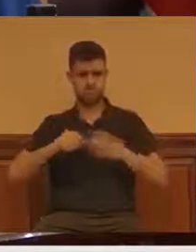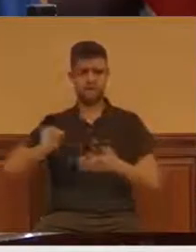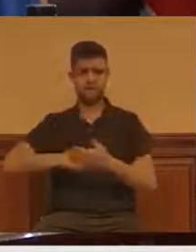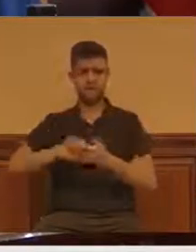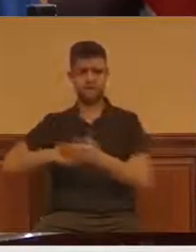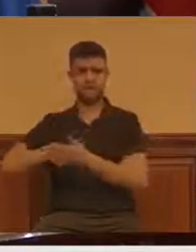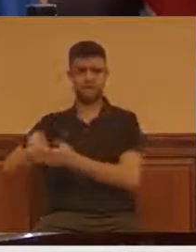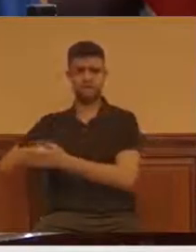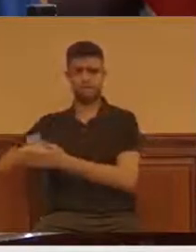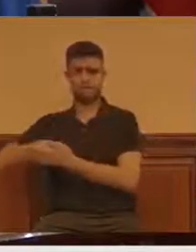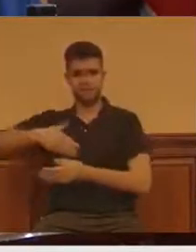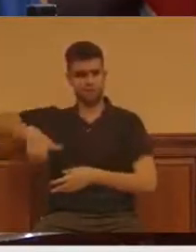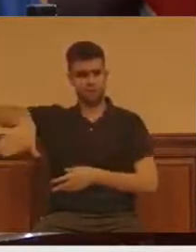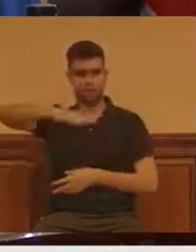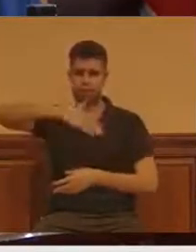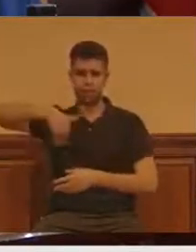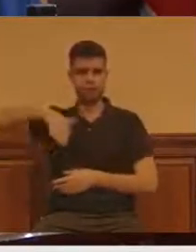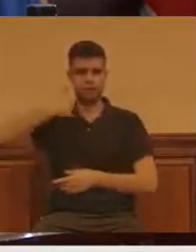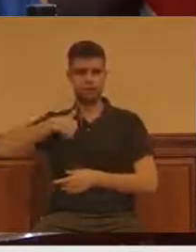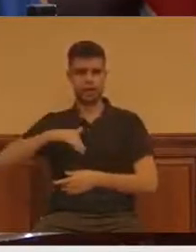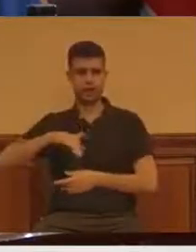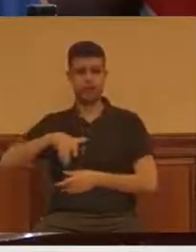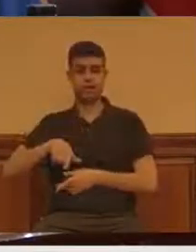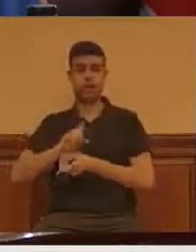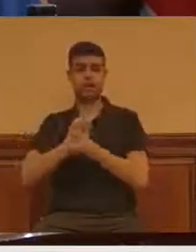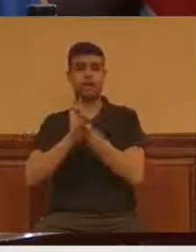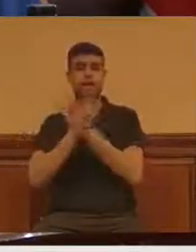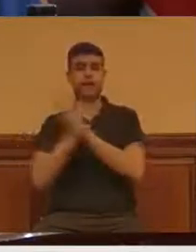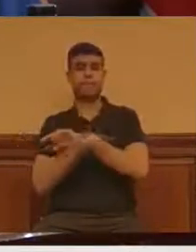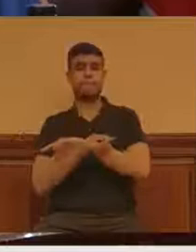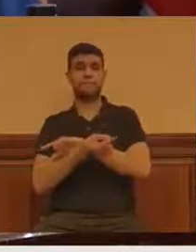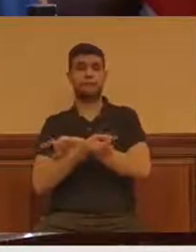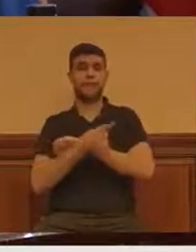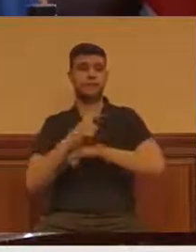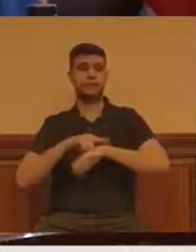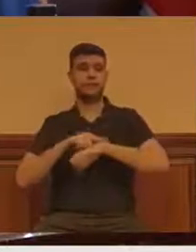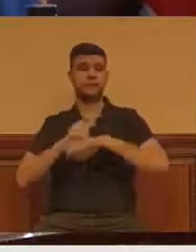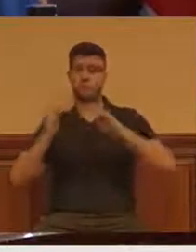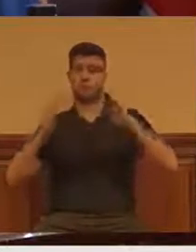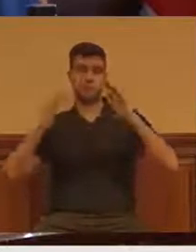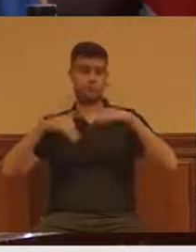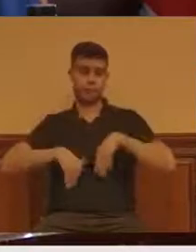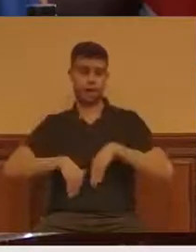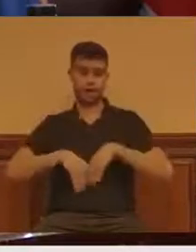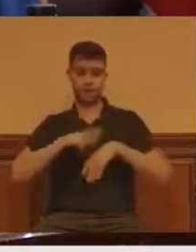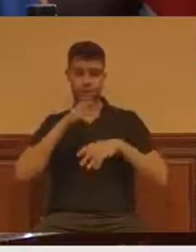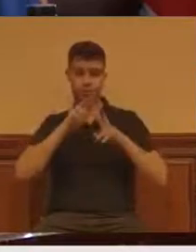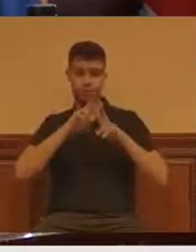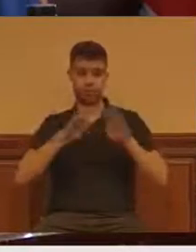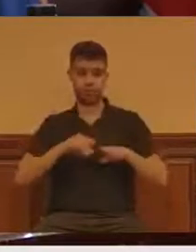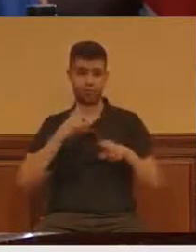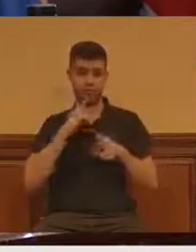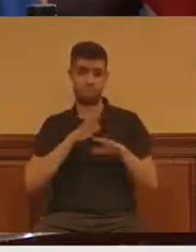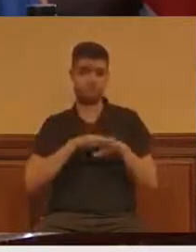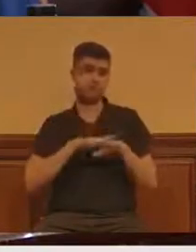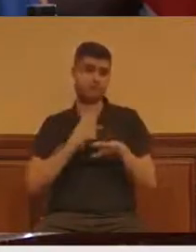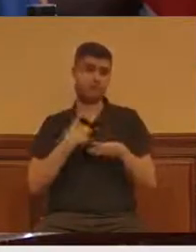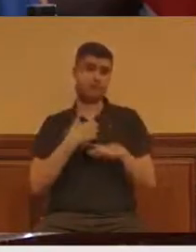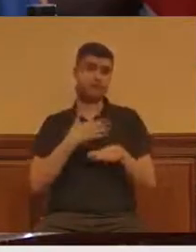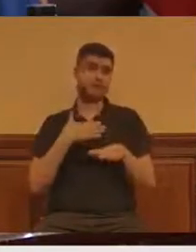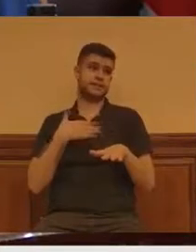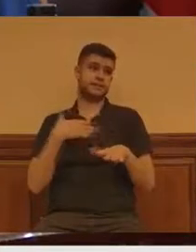y que no nos dio tiempo a ratificarlo en paritaria, que era ya el último hilo para que se pudiera poner